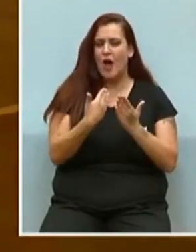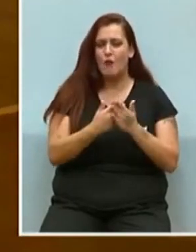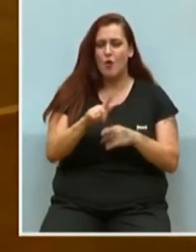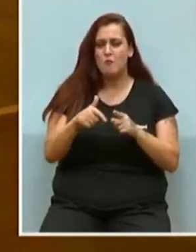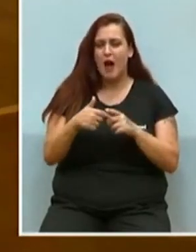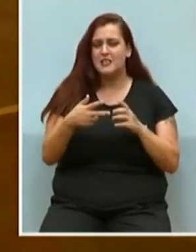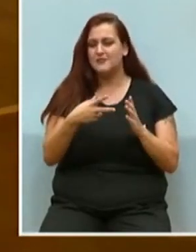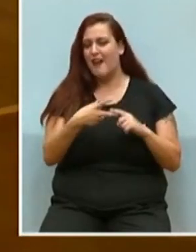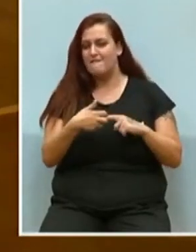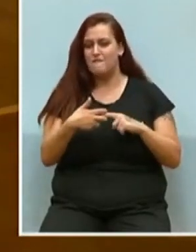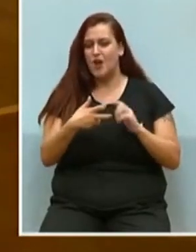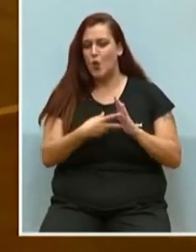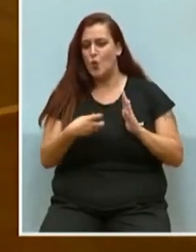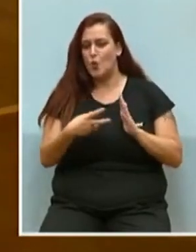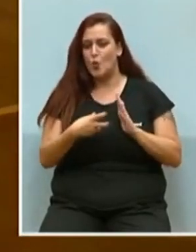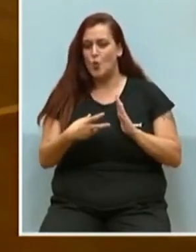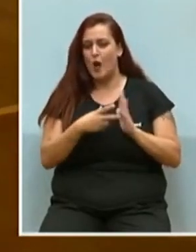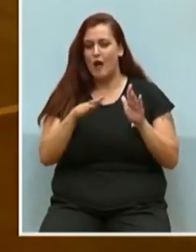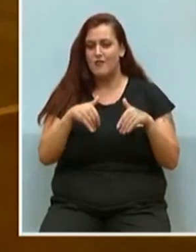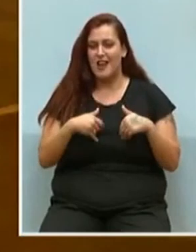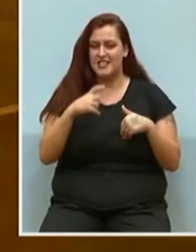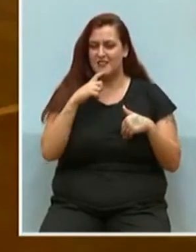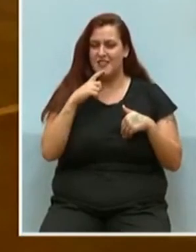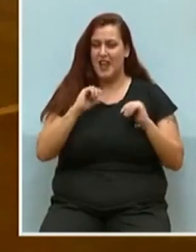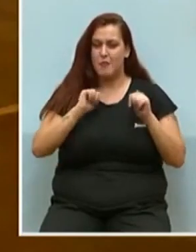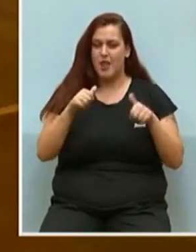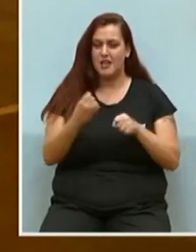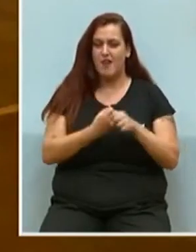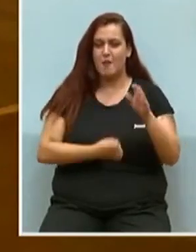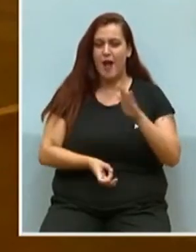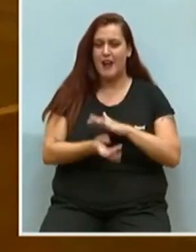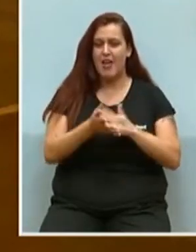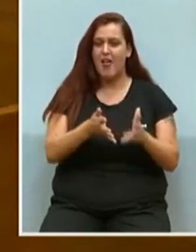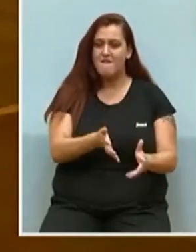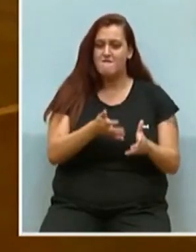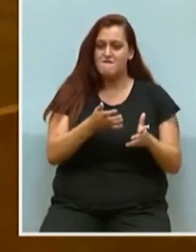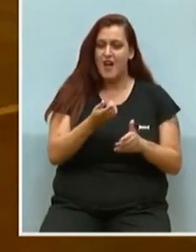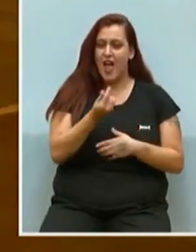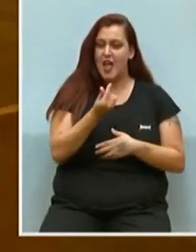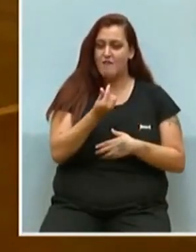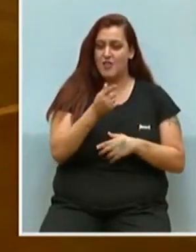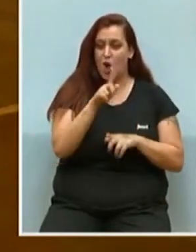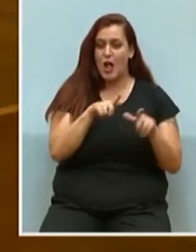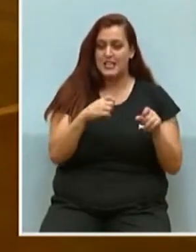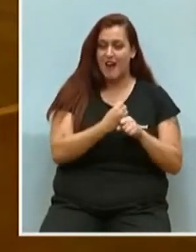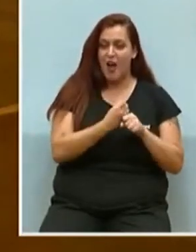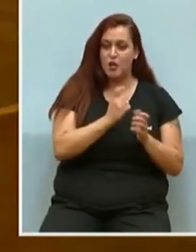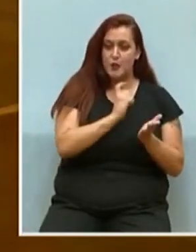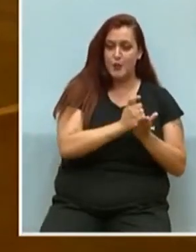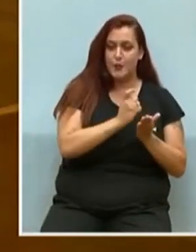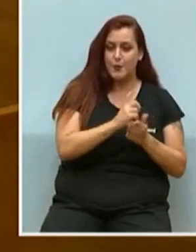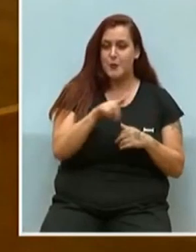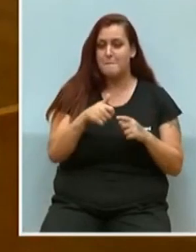Administración. Y cada día es más difícil levantar la persiana para generar beneficios que mantengan al personal de la plantilla para pagar